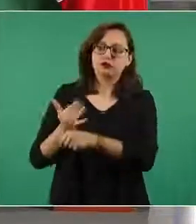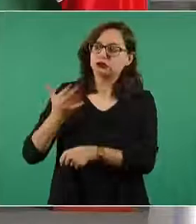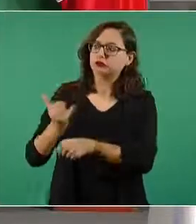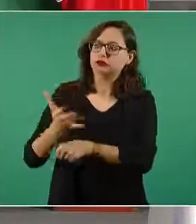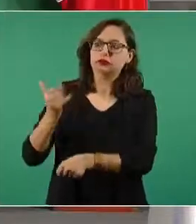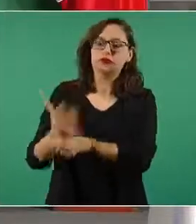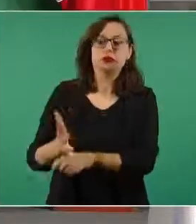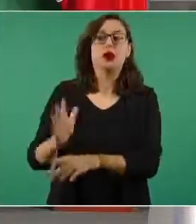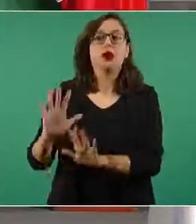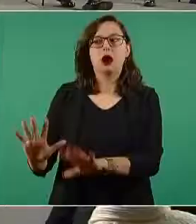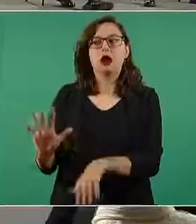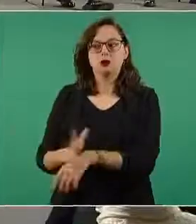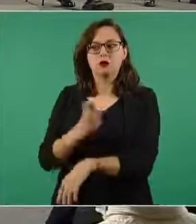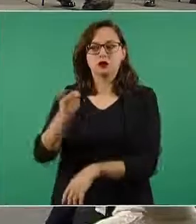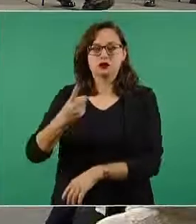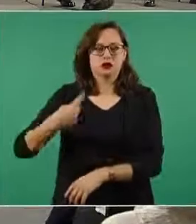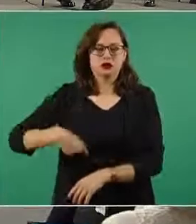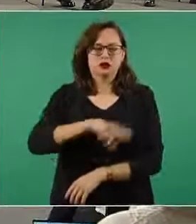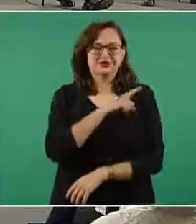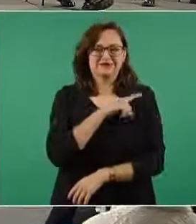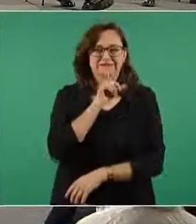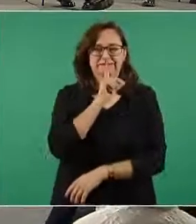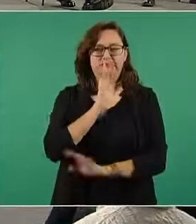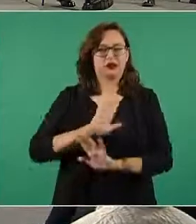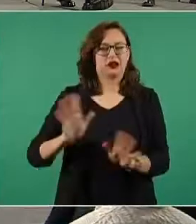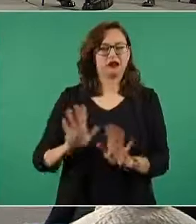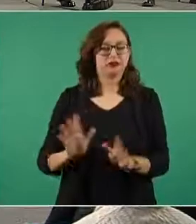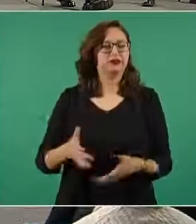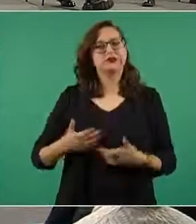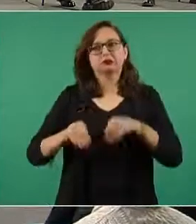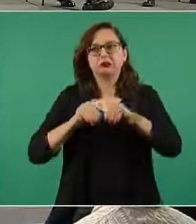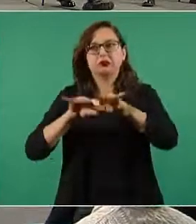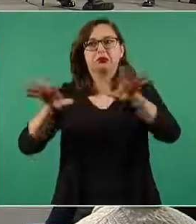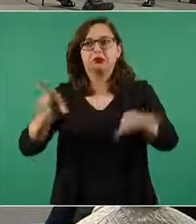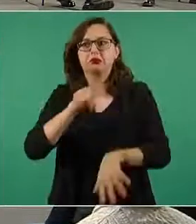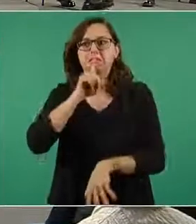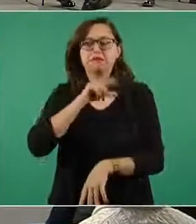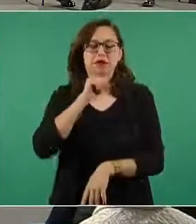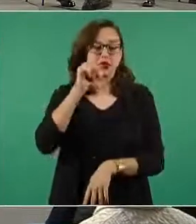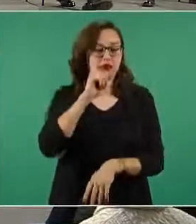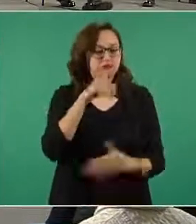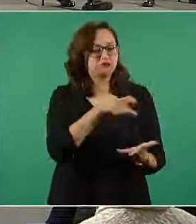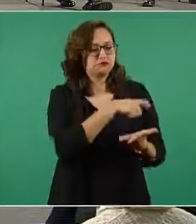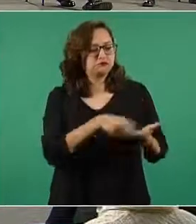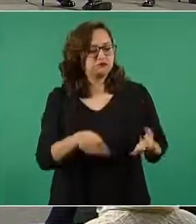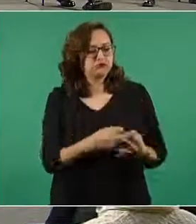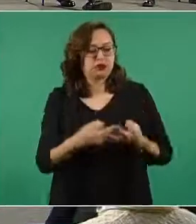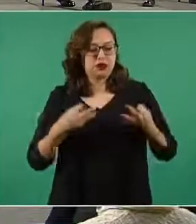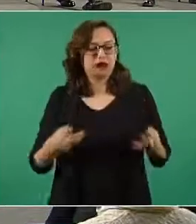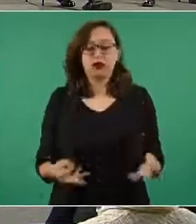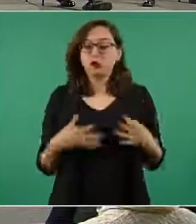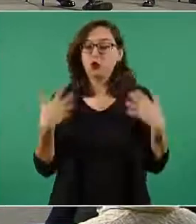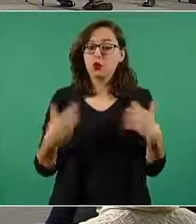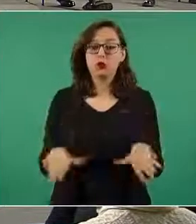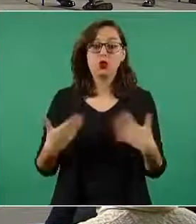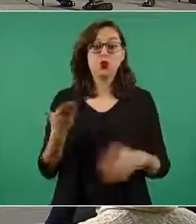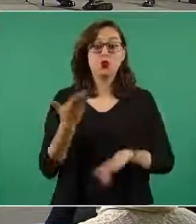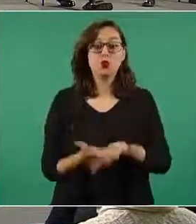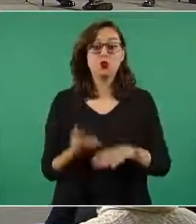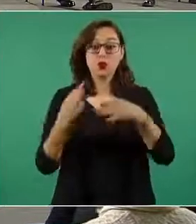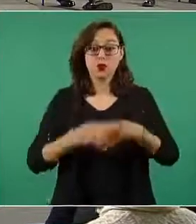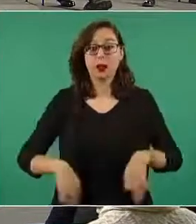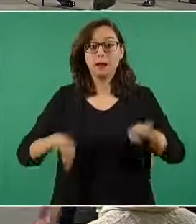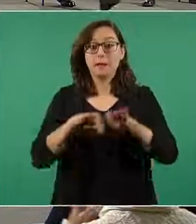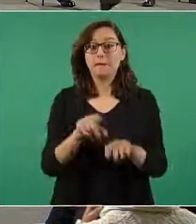lo importantísimo que fue tener una reserva de